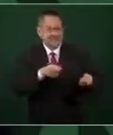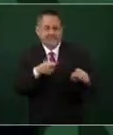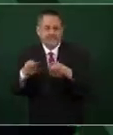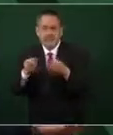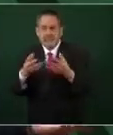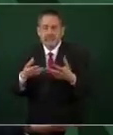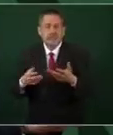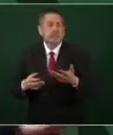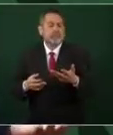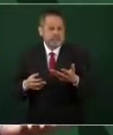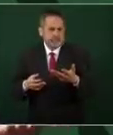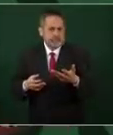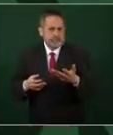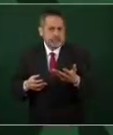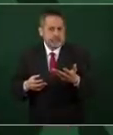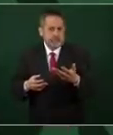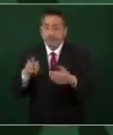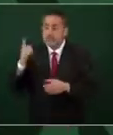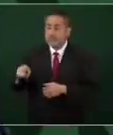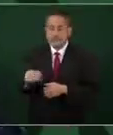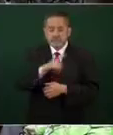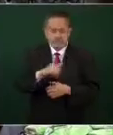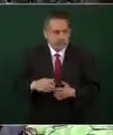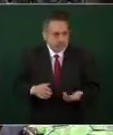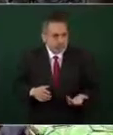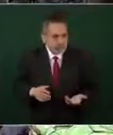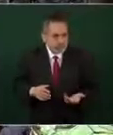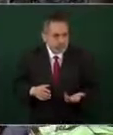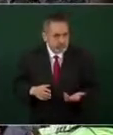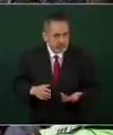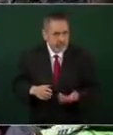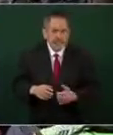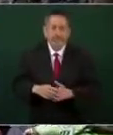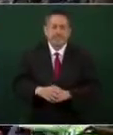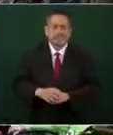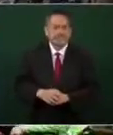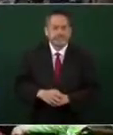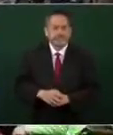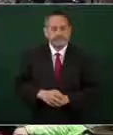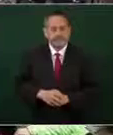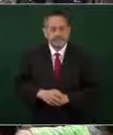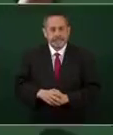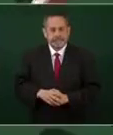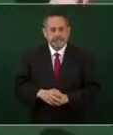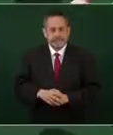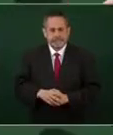muy sencillo de